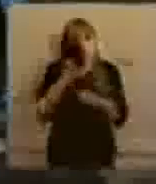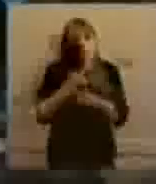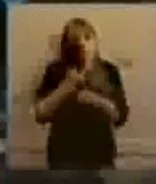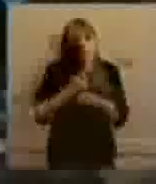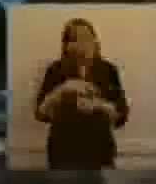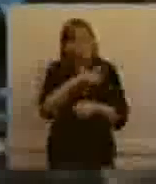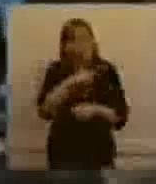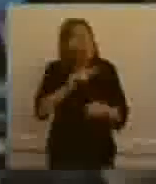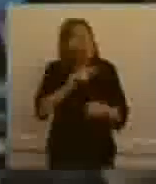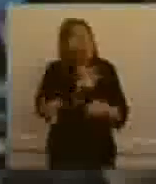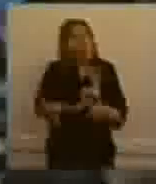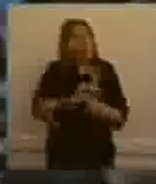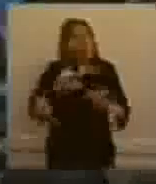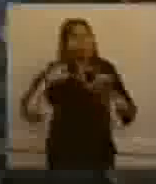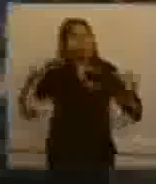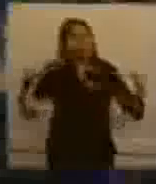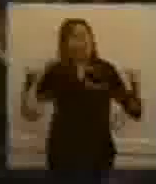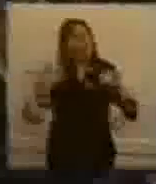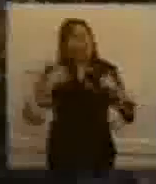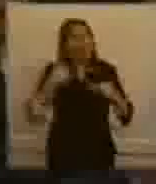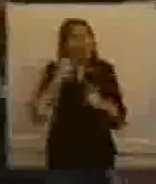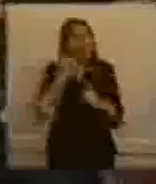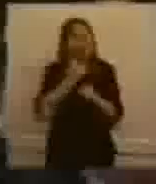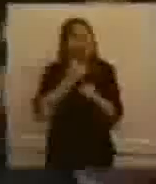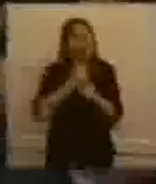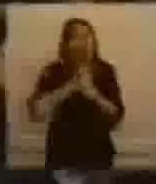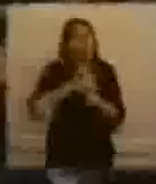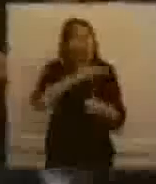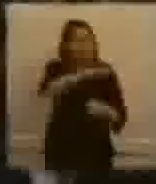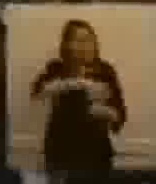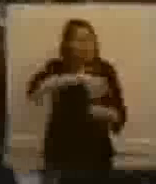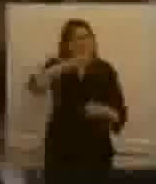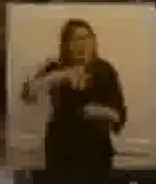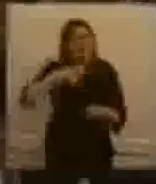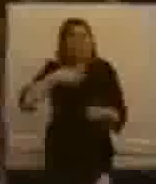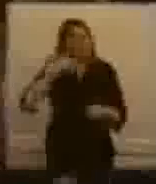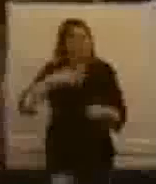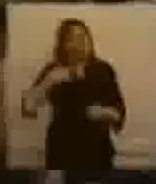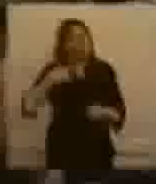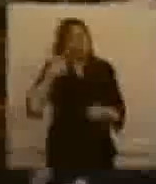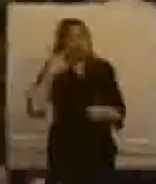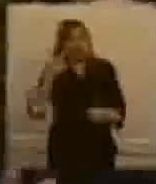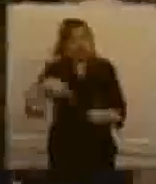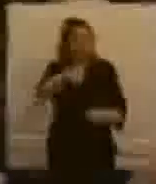gimnasia que debe ser reconocido.